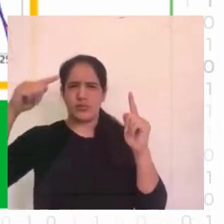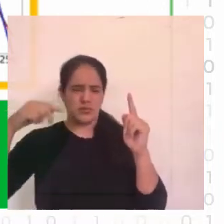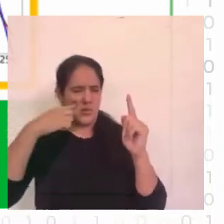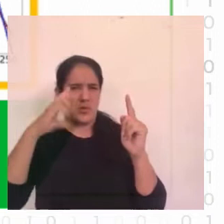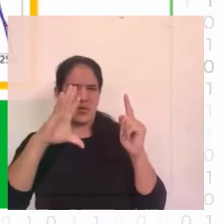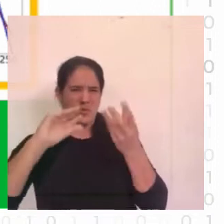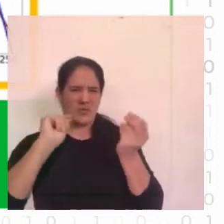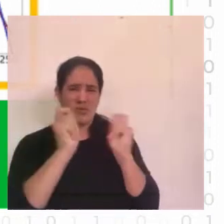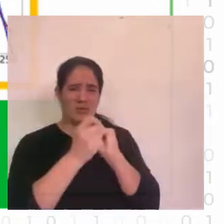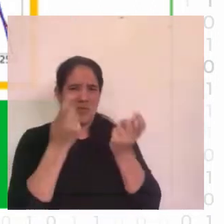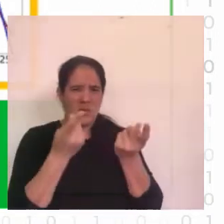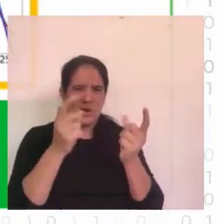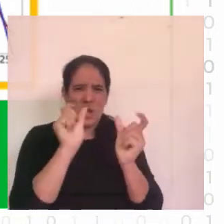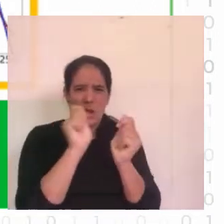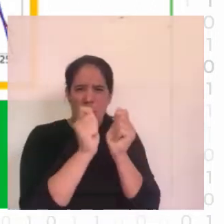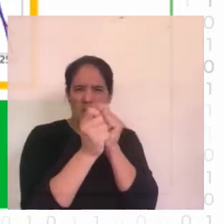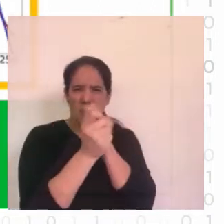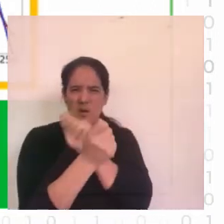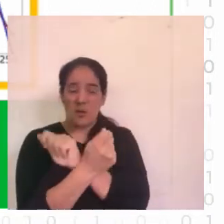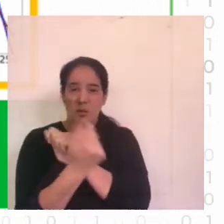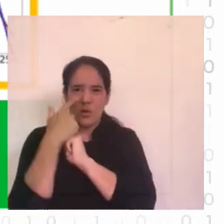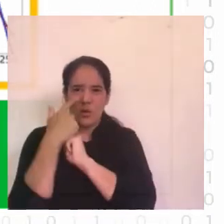para una parte de la imagen y para la otra.